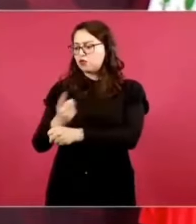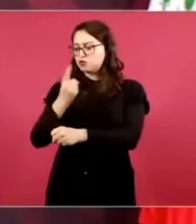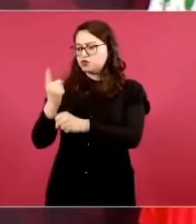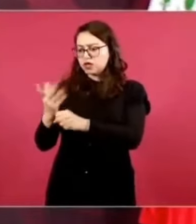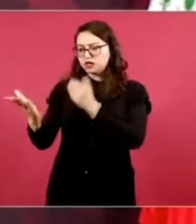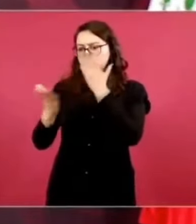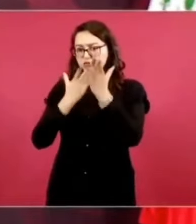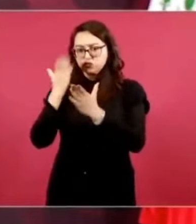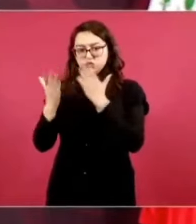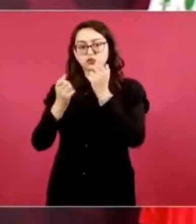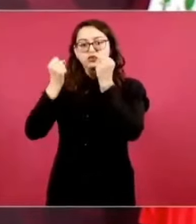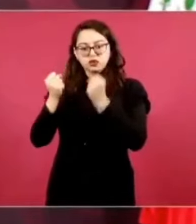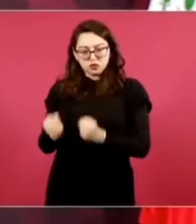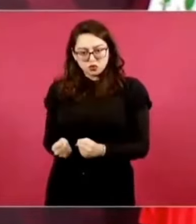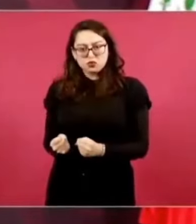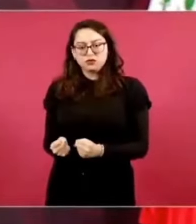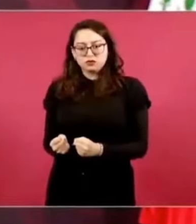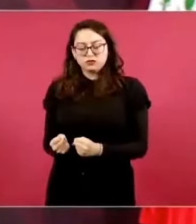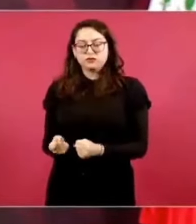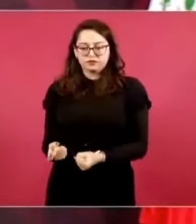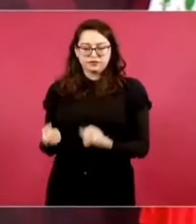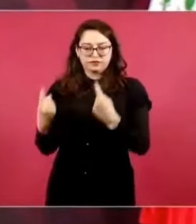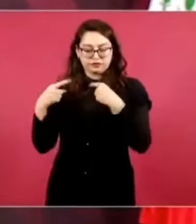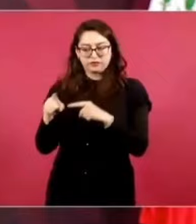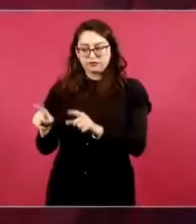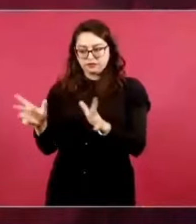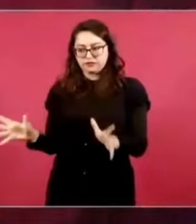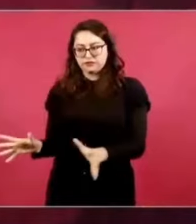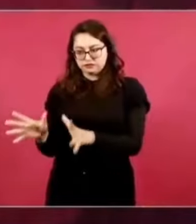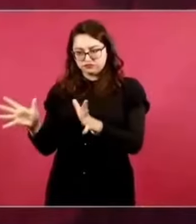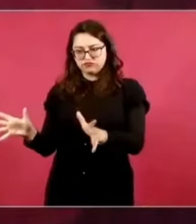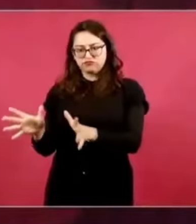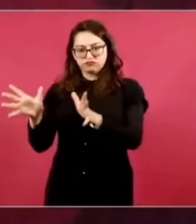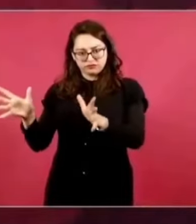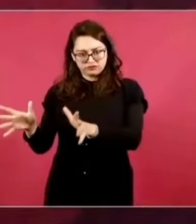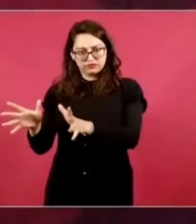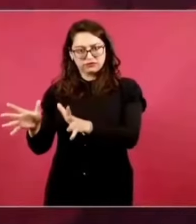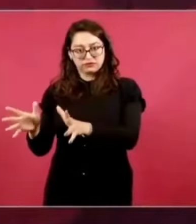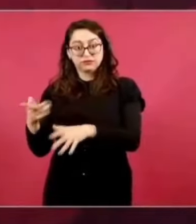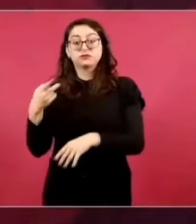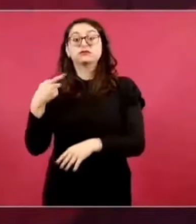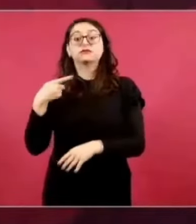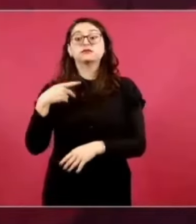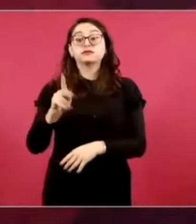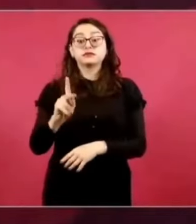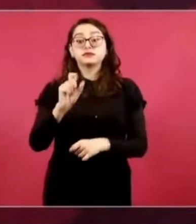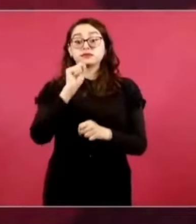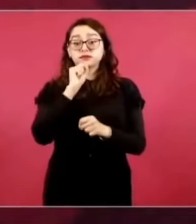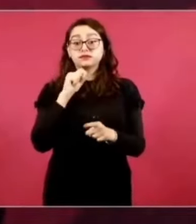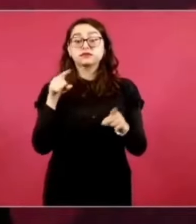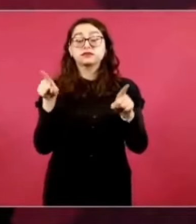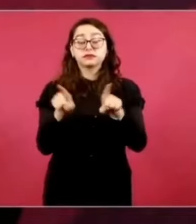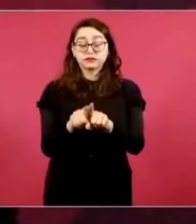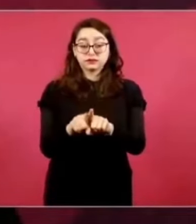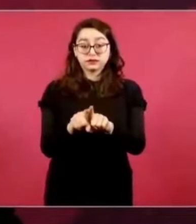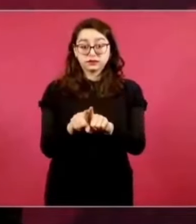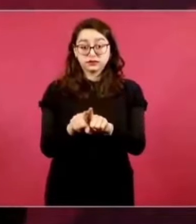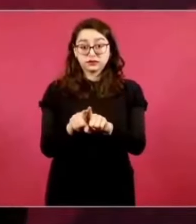no actuar